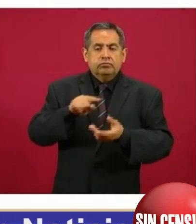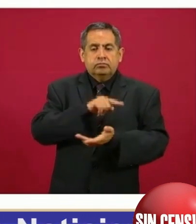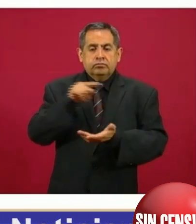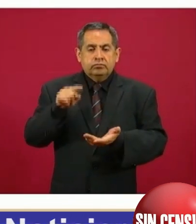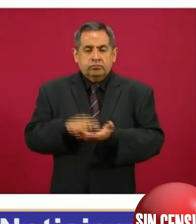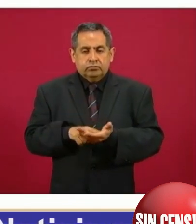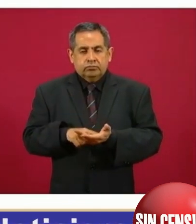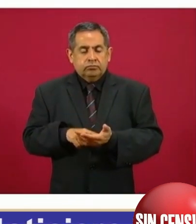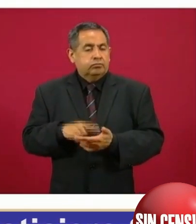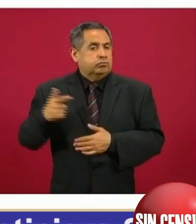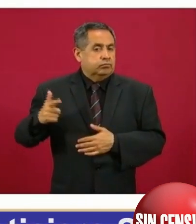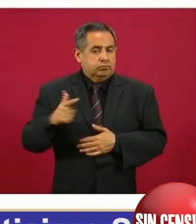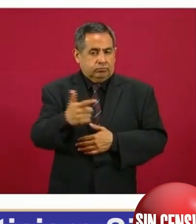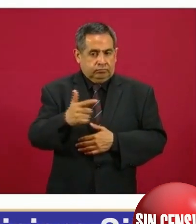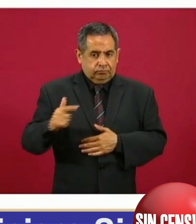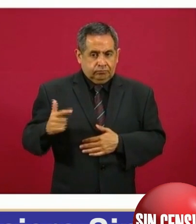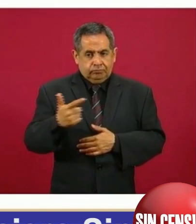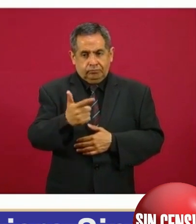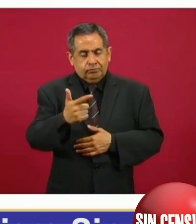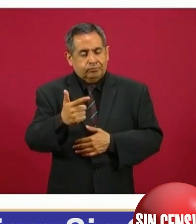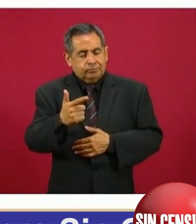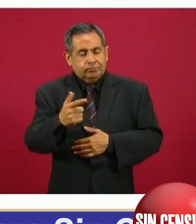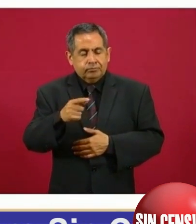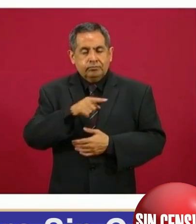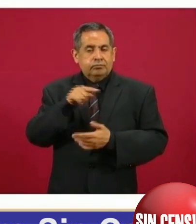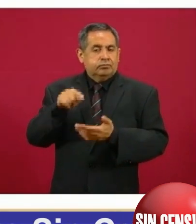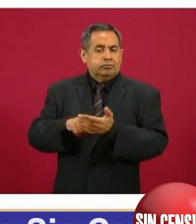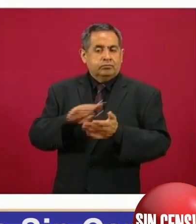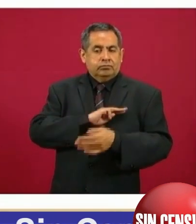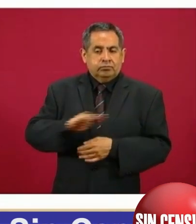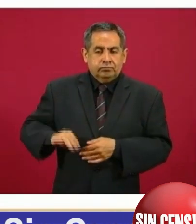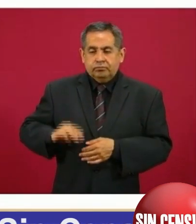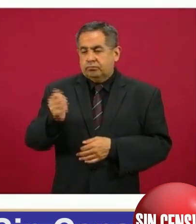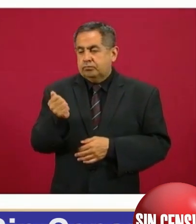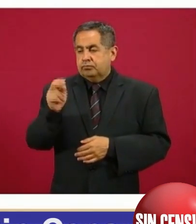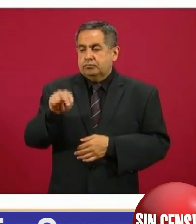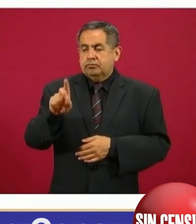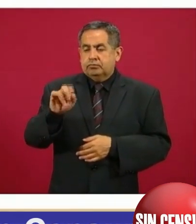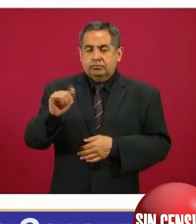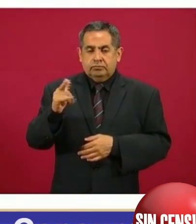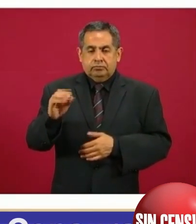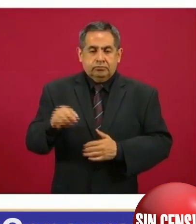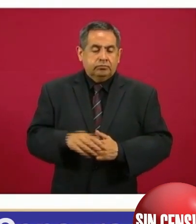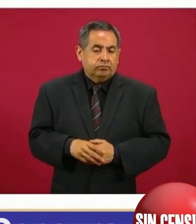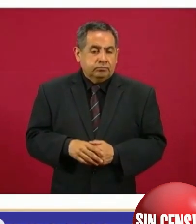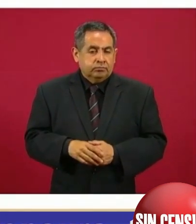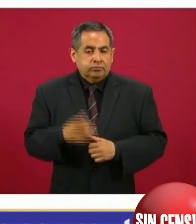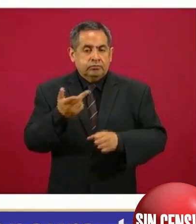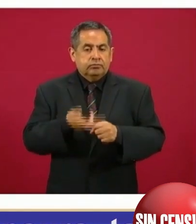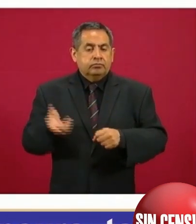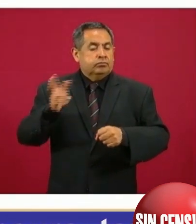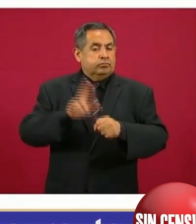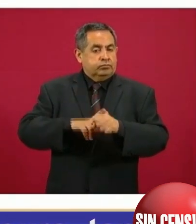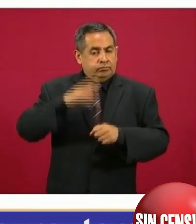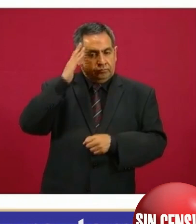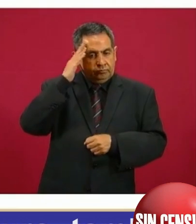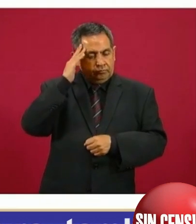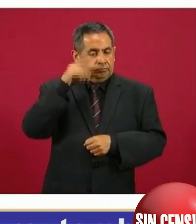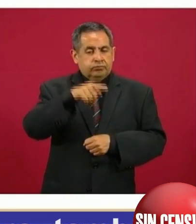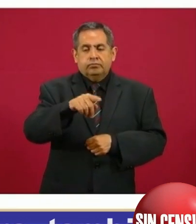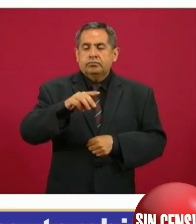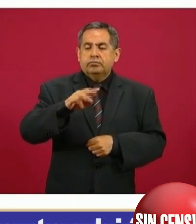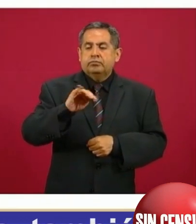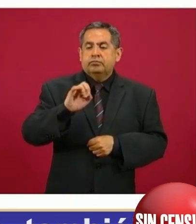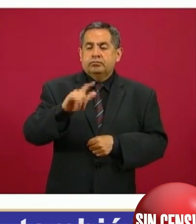entidad, Guanajuato, municipio de San Diego de la Unión. El General Miguel